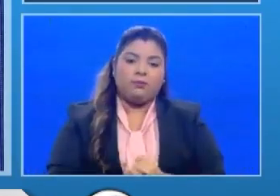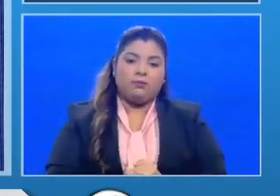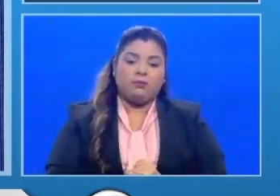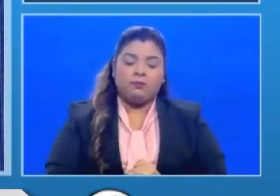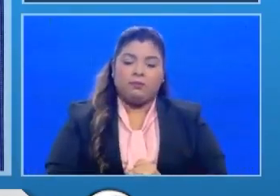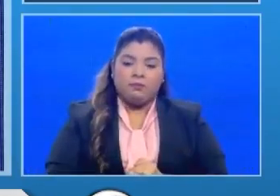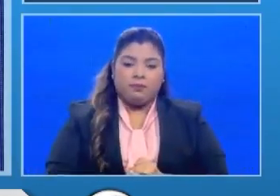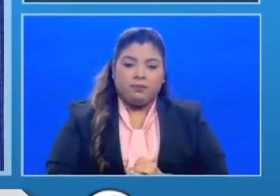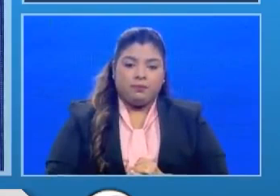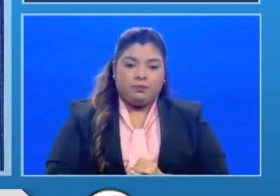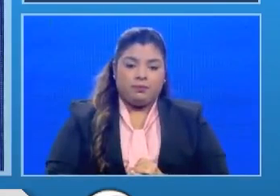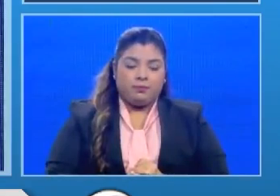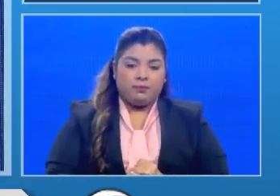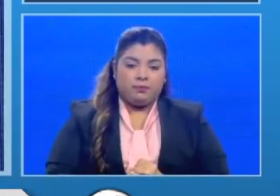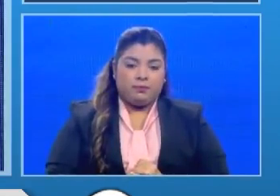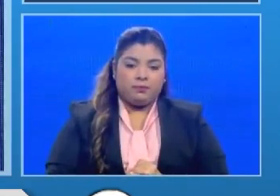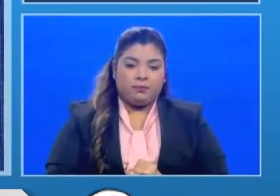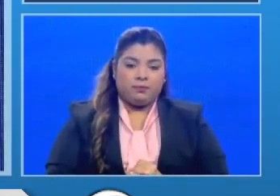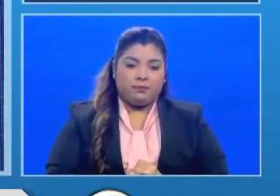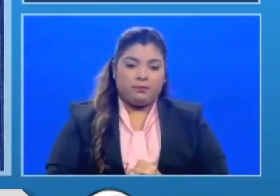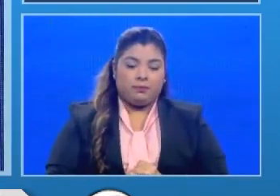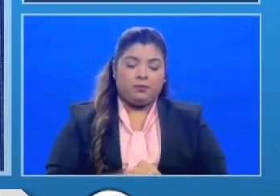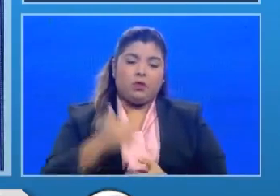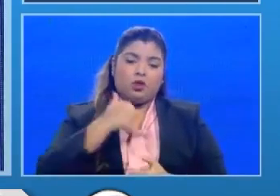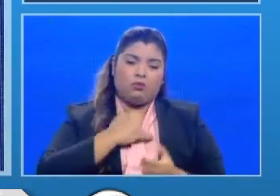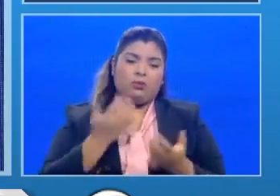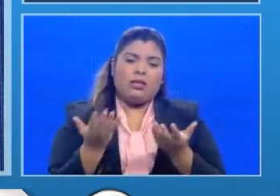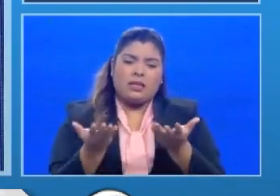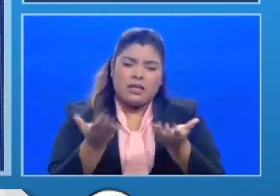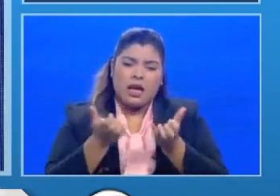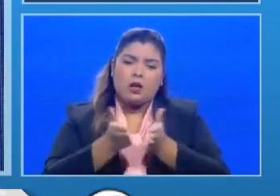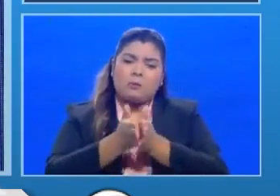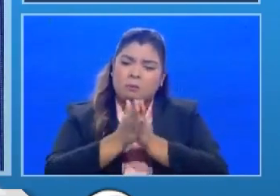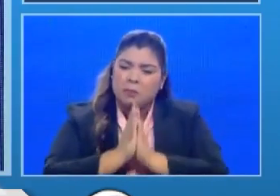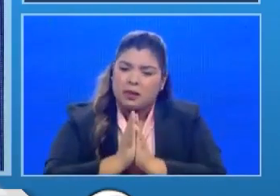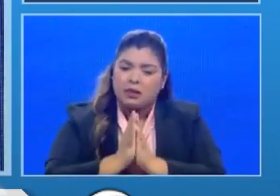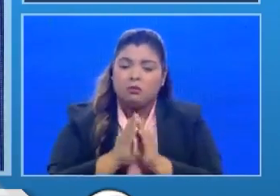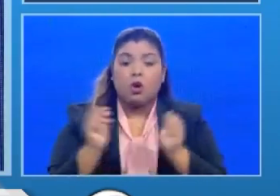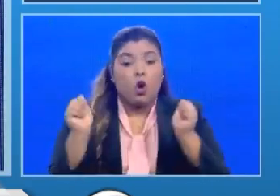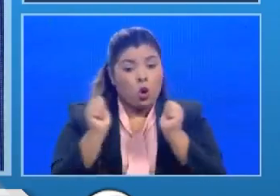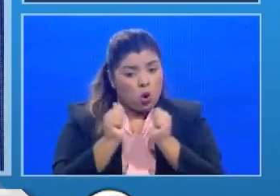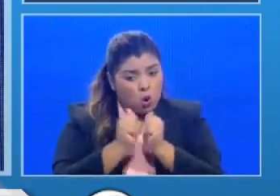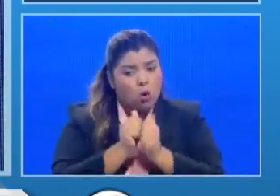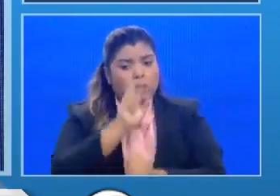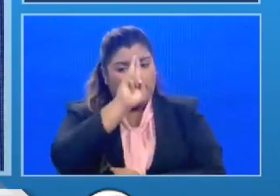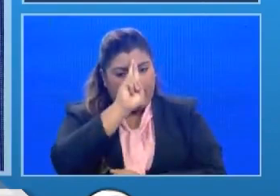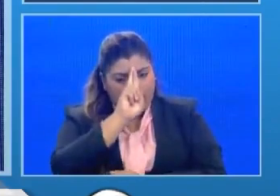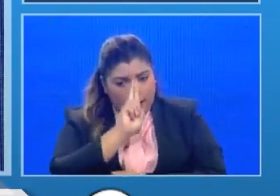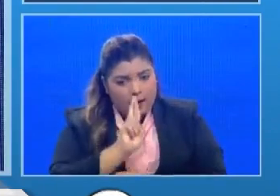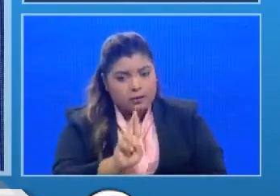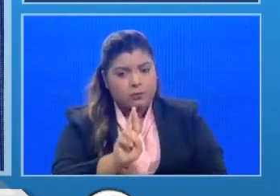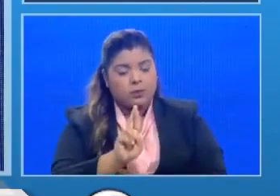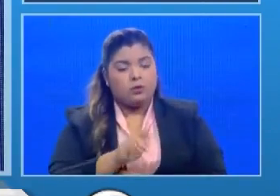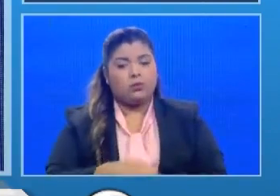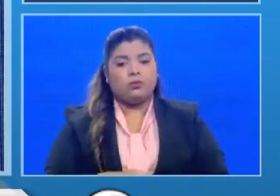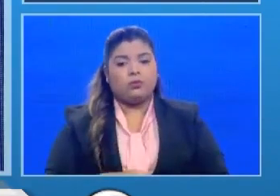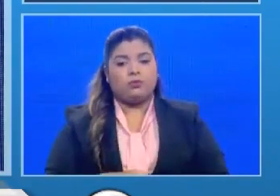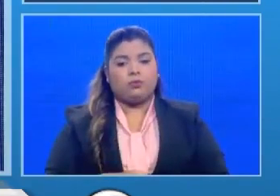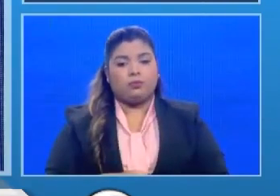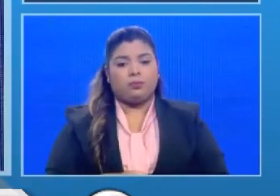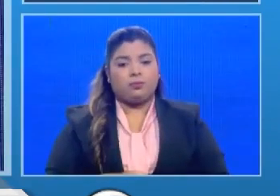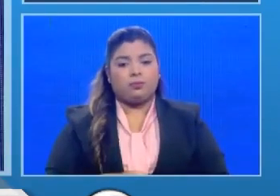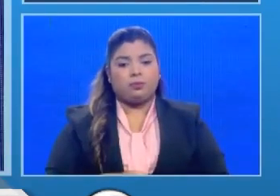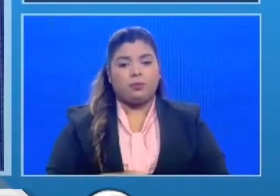le quisiera solicitar respetuosamente a nuestros a